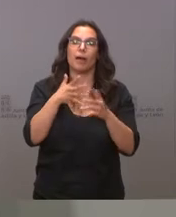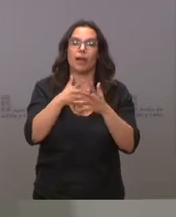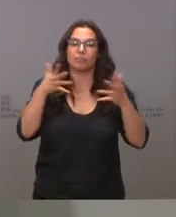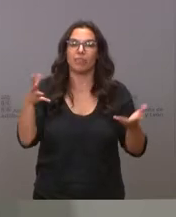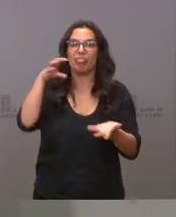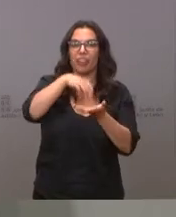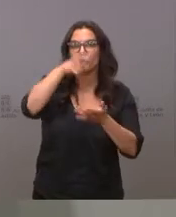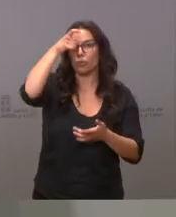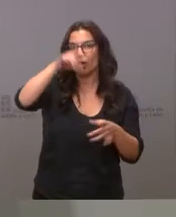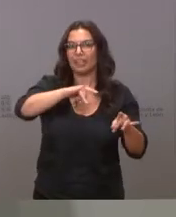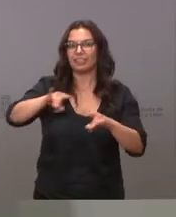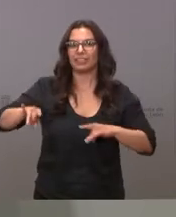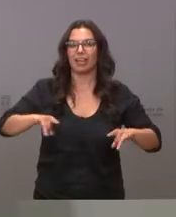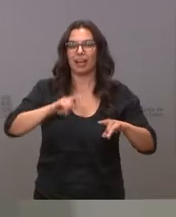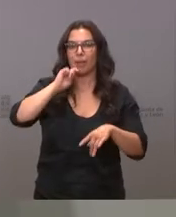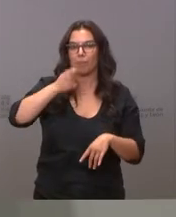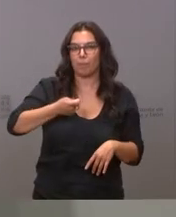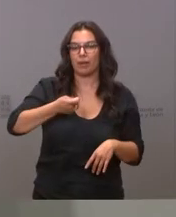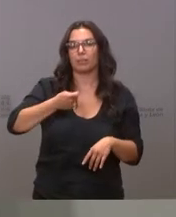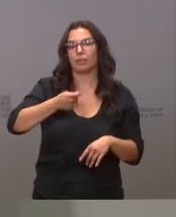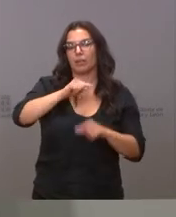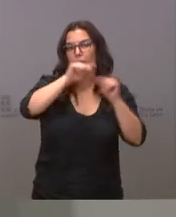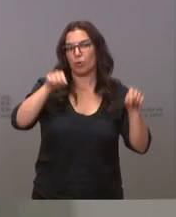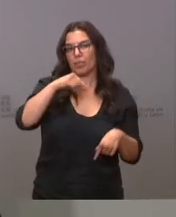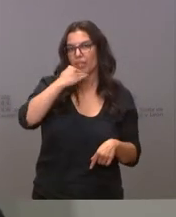centro rural de Tierra del PAN, en Balcabado, en Zamora.